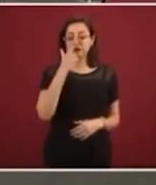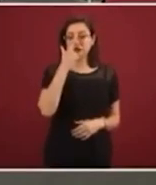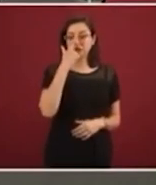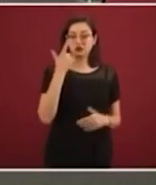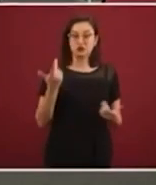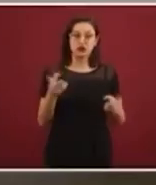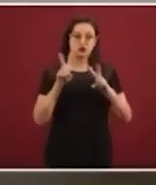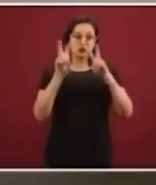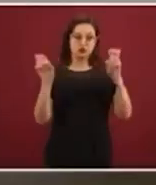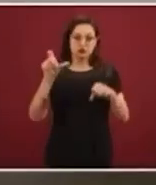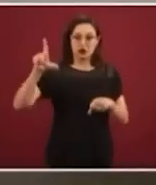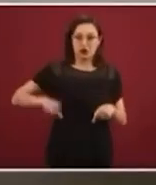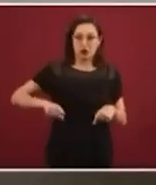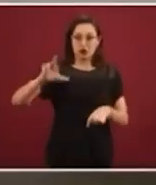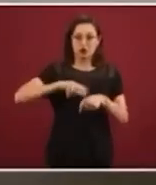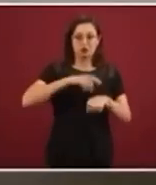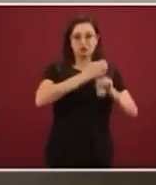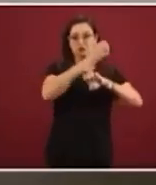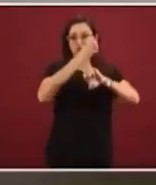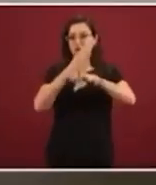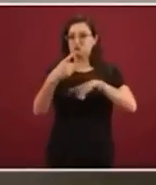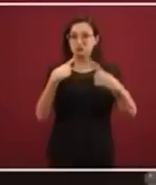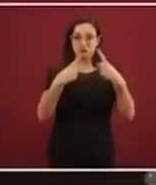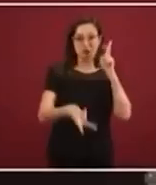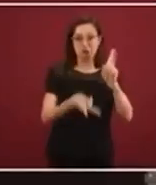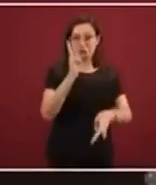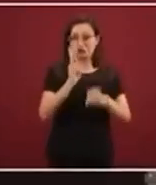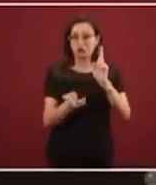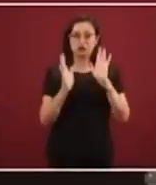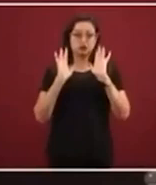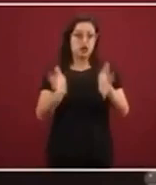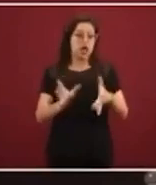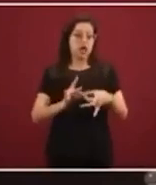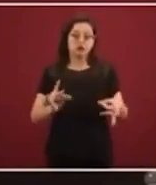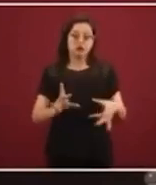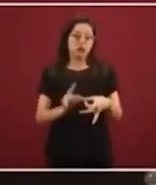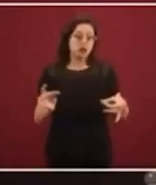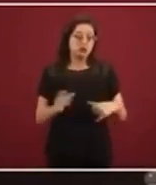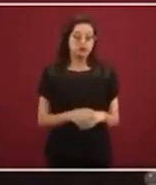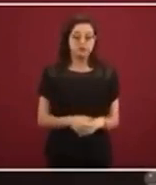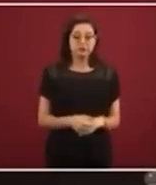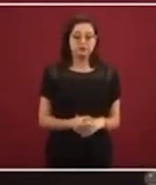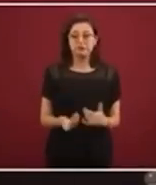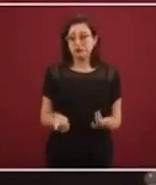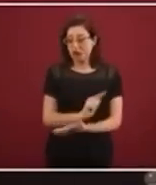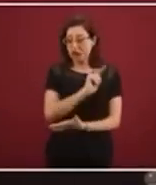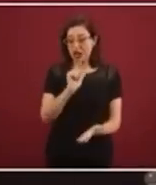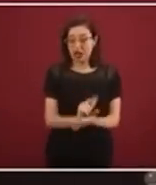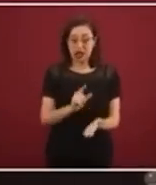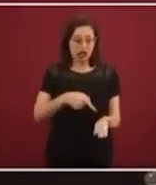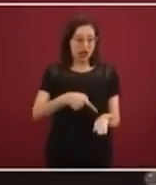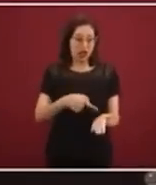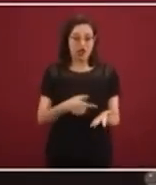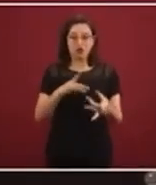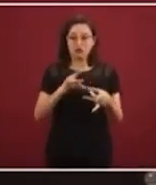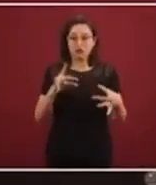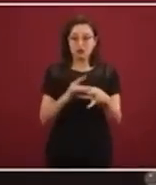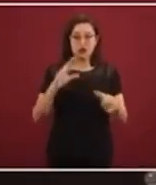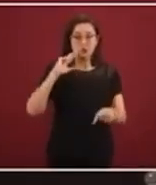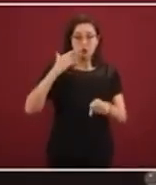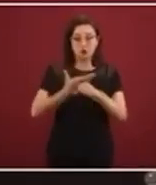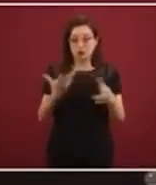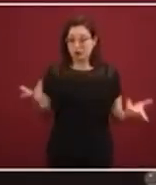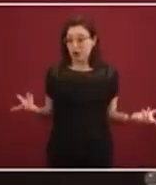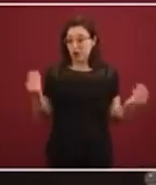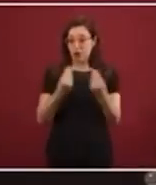o comunicación con los gobiernos estatales, pues es lo que acabo de explicar. La ley es muy clara, qué le toca hacer a cada quien. Cuando se habla de concurrencia, quiere